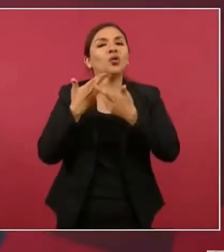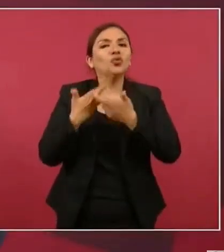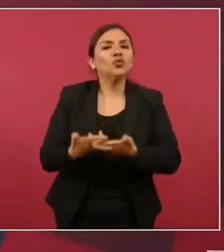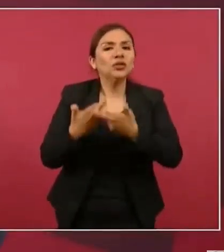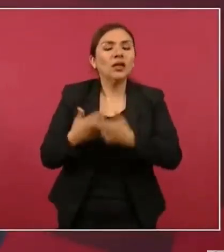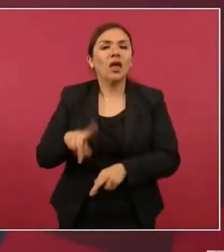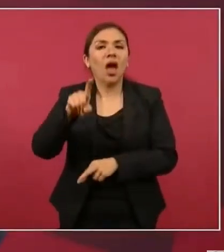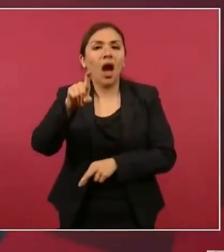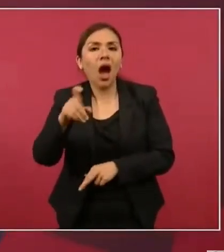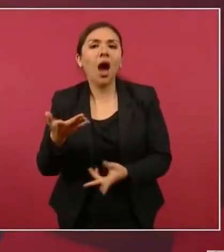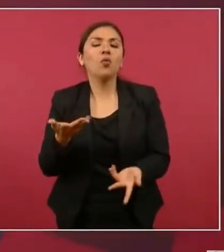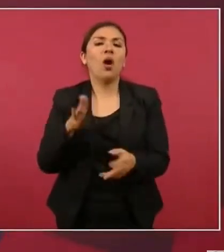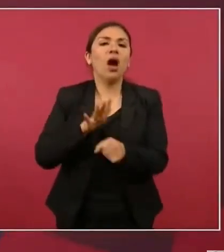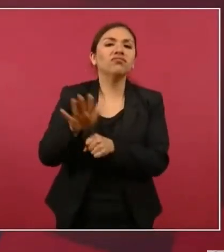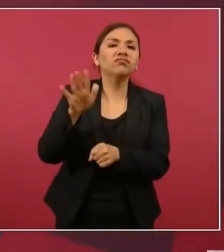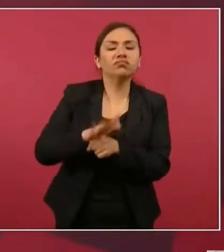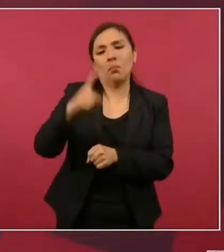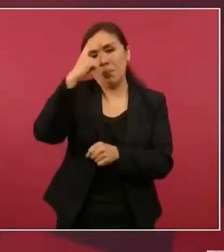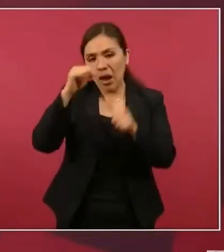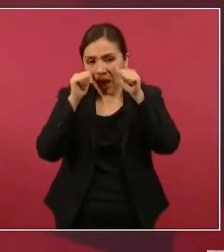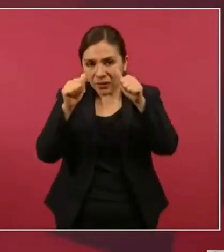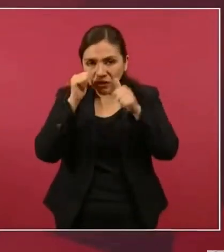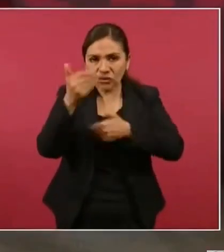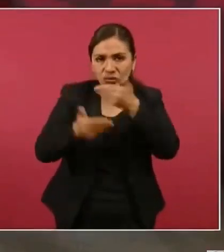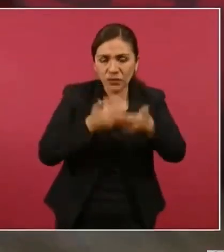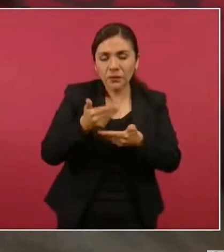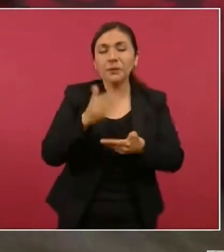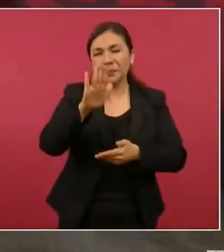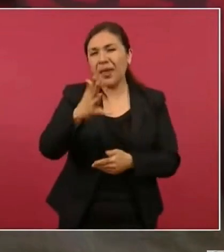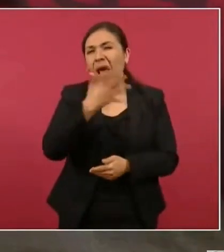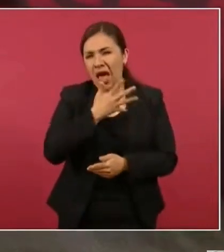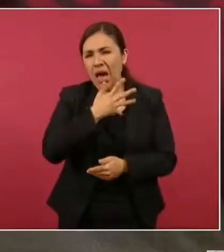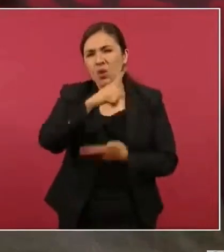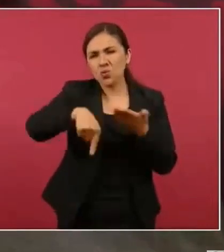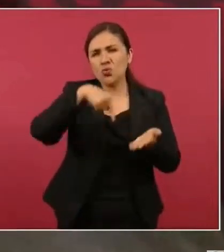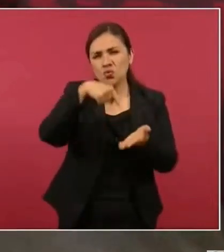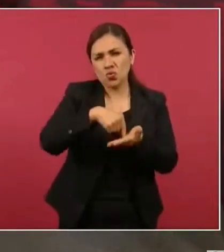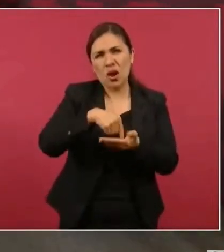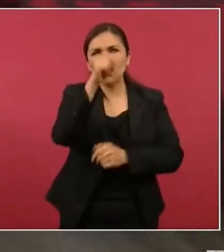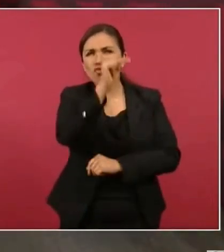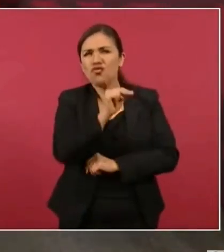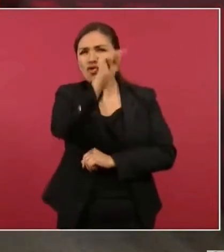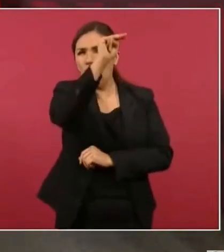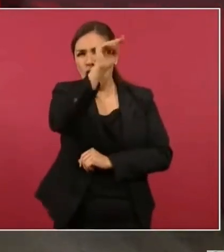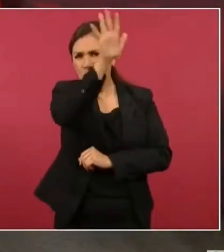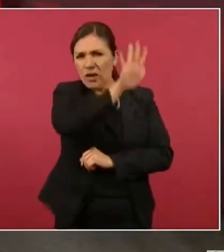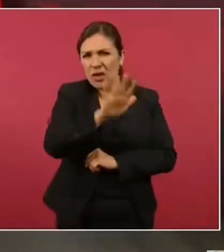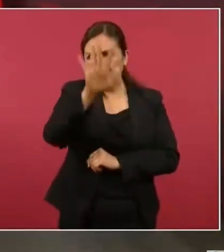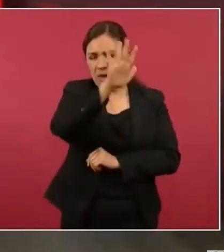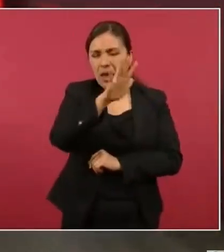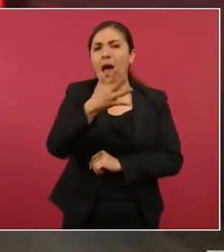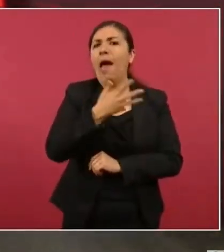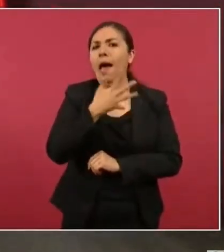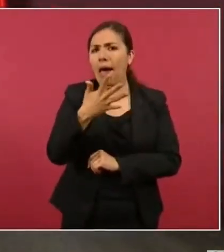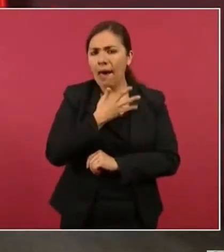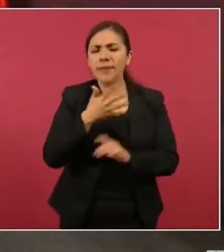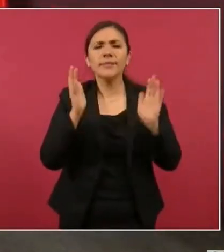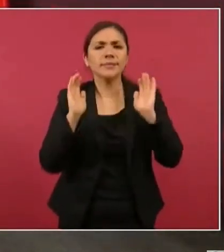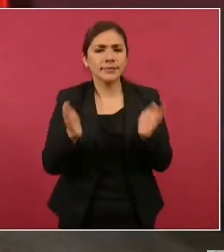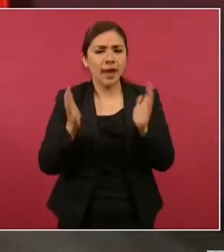para servicios. Hay zonas en el norte del país donde ya